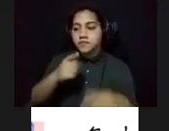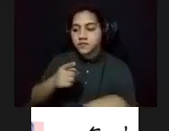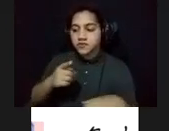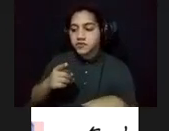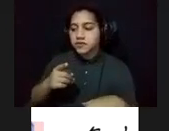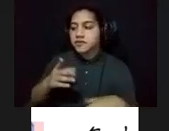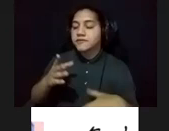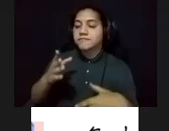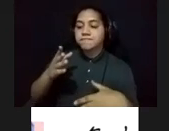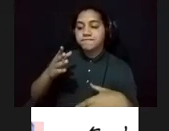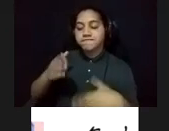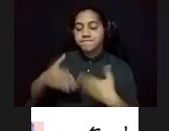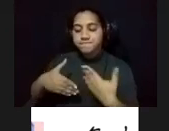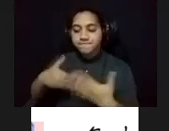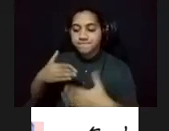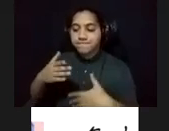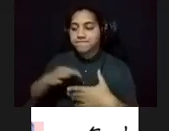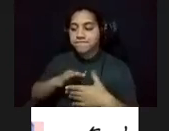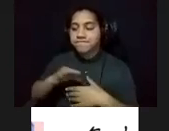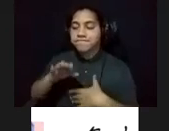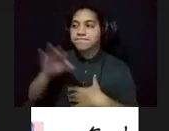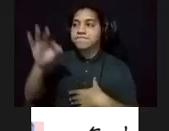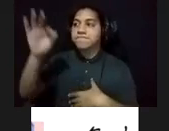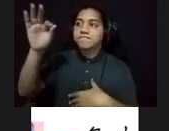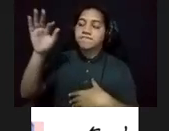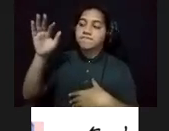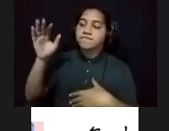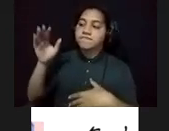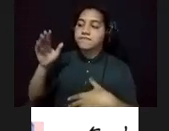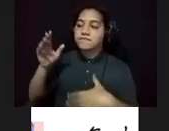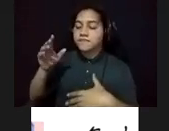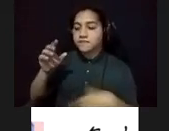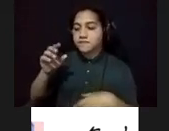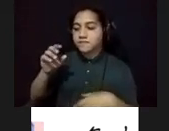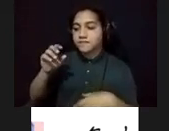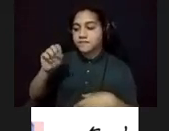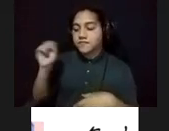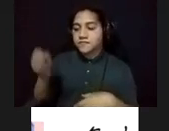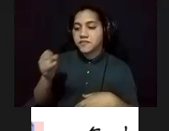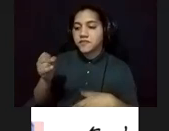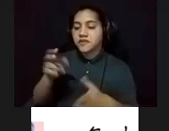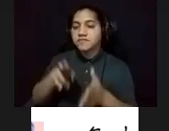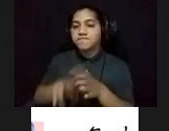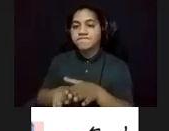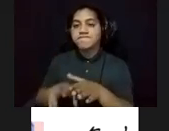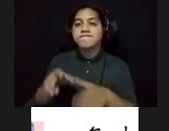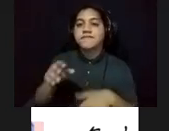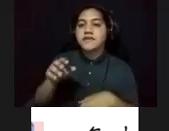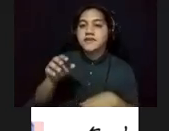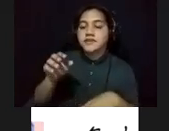cuerpo terrenal en la ciudadela que descansa en el cementerio Santa Magdalena de Pacís,